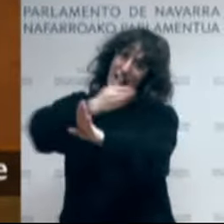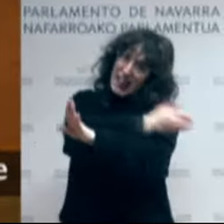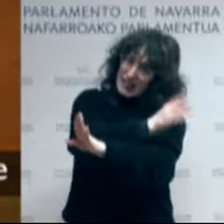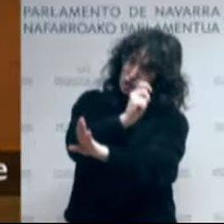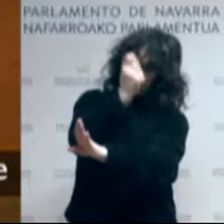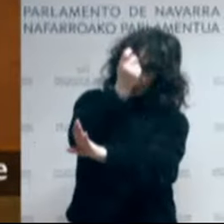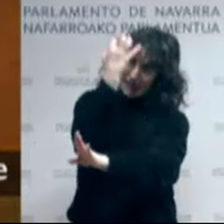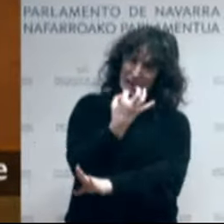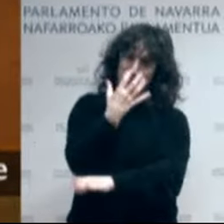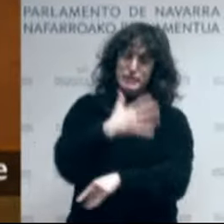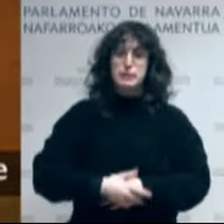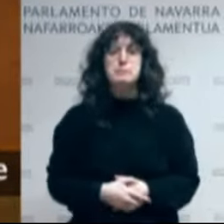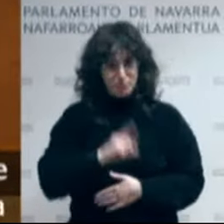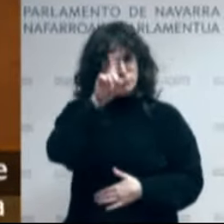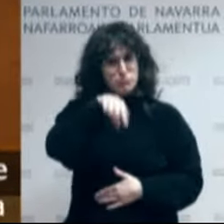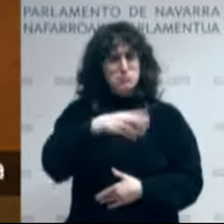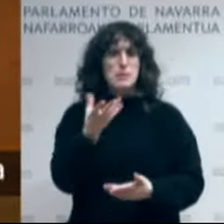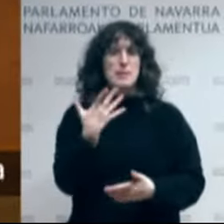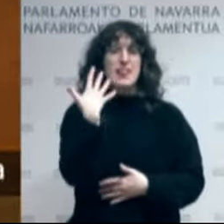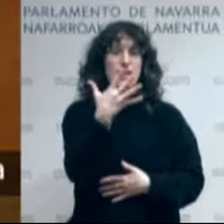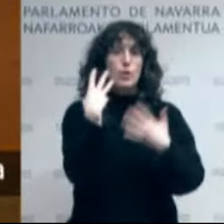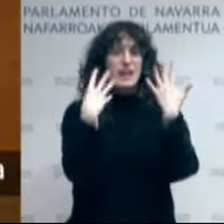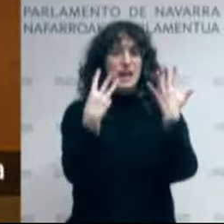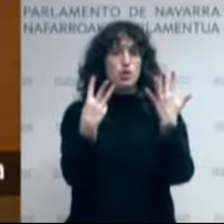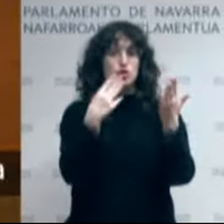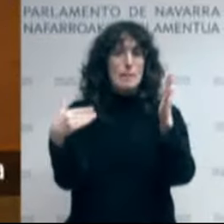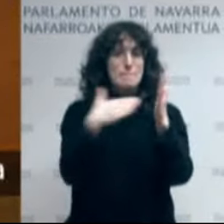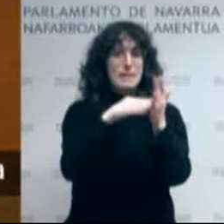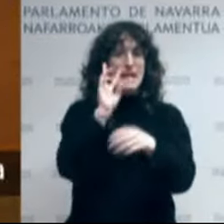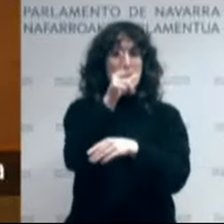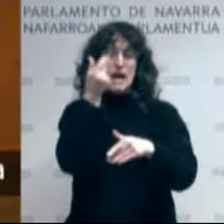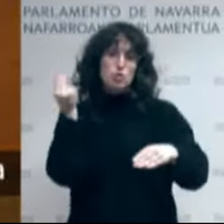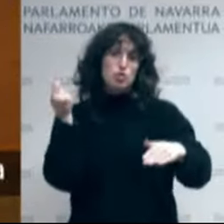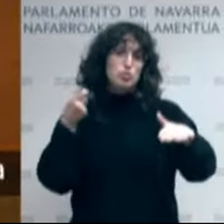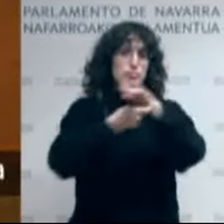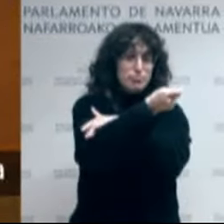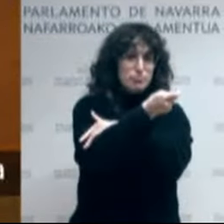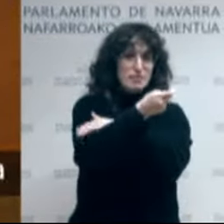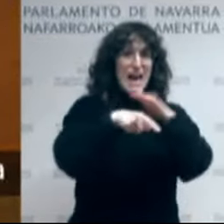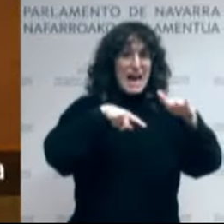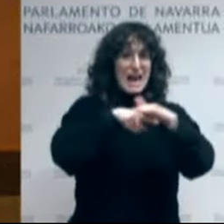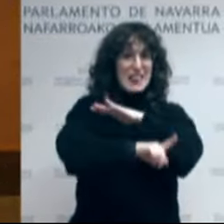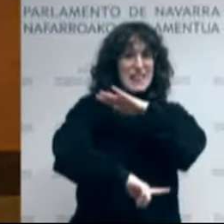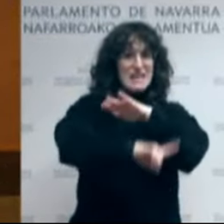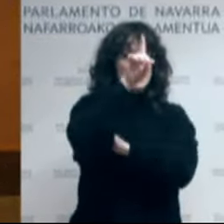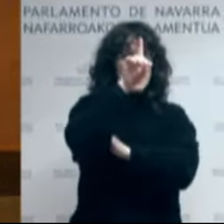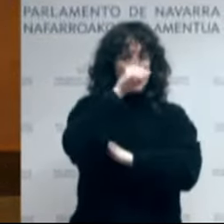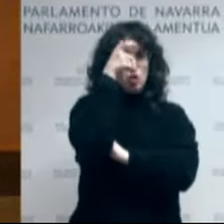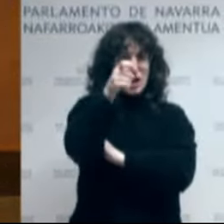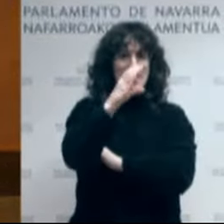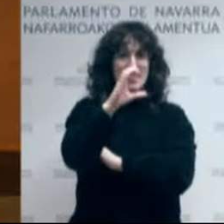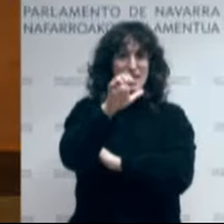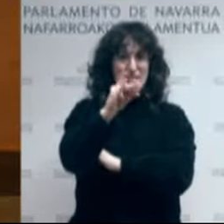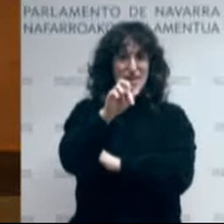querido hacer una aportación económica de 58.000 euros a la Agencia de Desarrollo Rural Cederna para que pueda